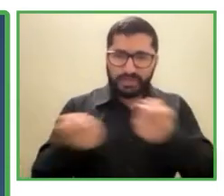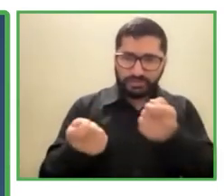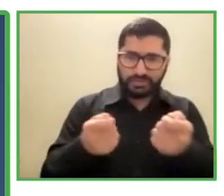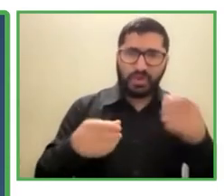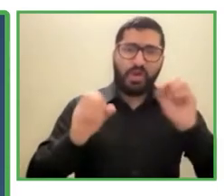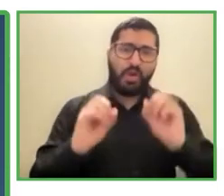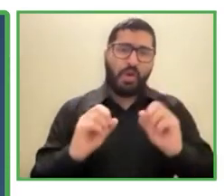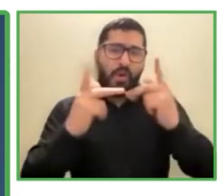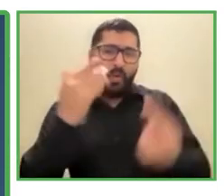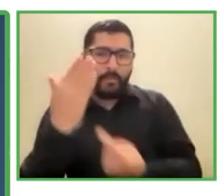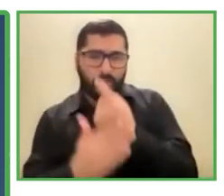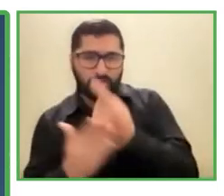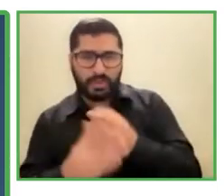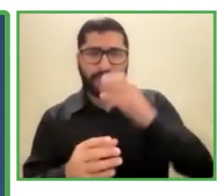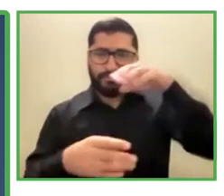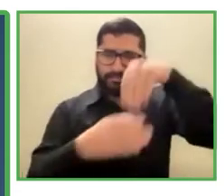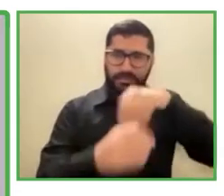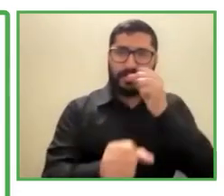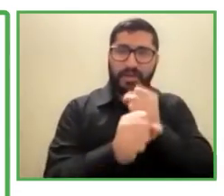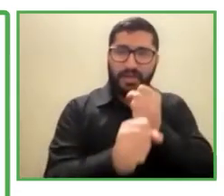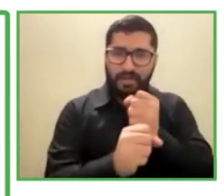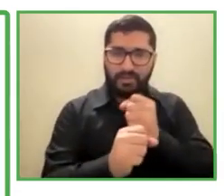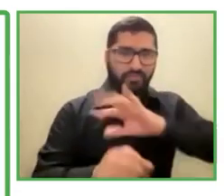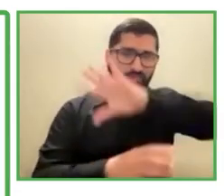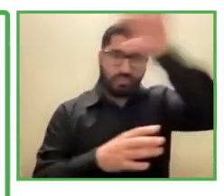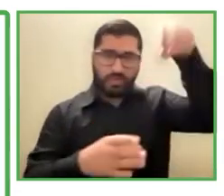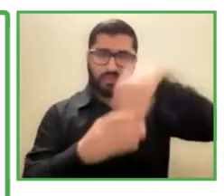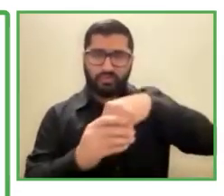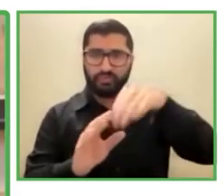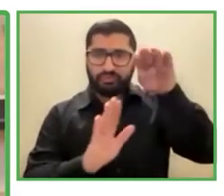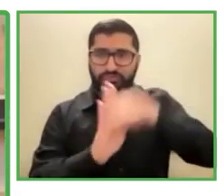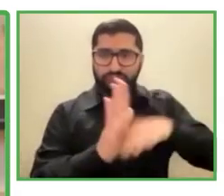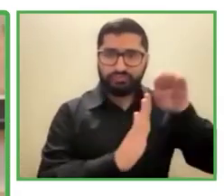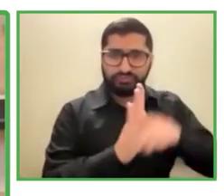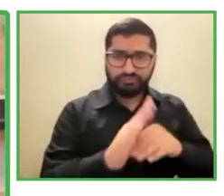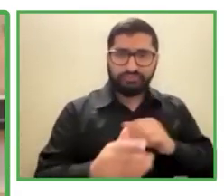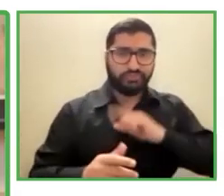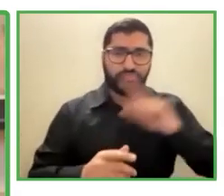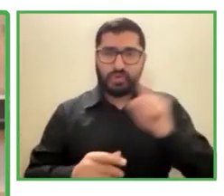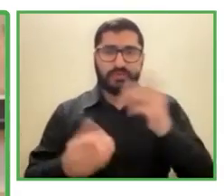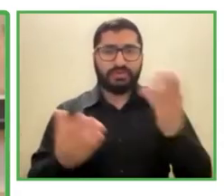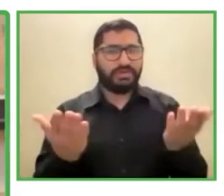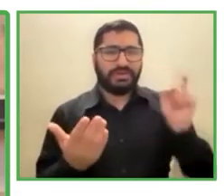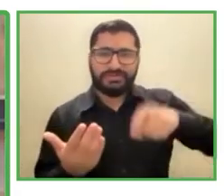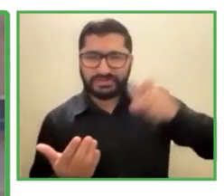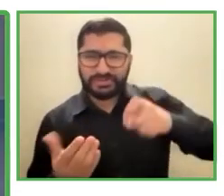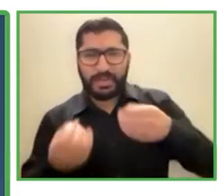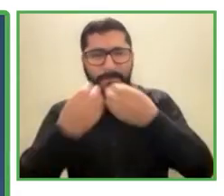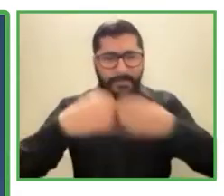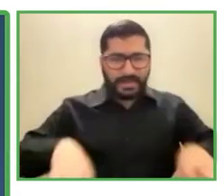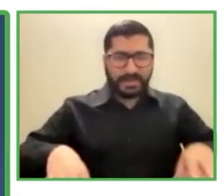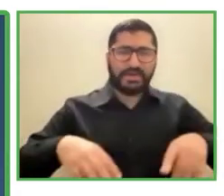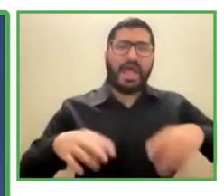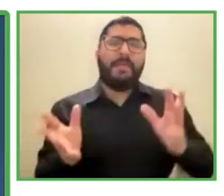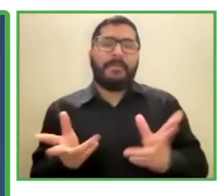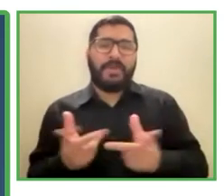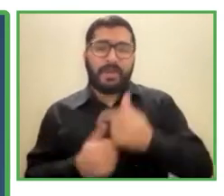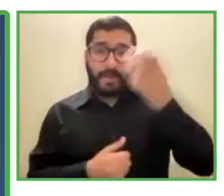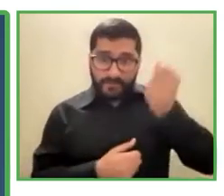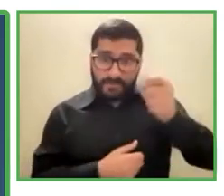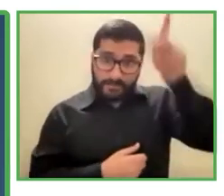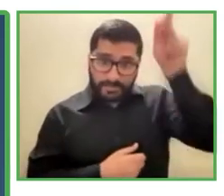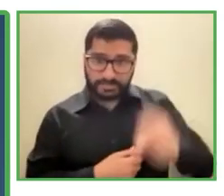las circunstancias. No necesitan perder su talento porque la persona quiere iniciar una familia o porque